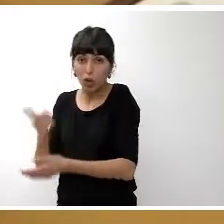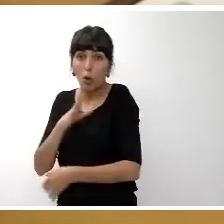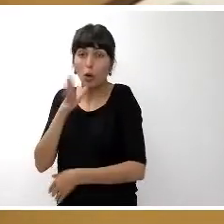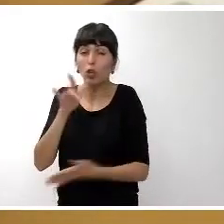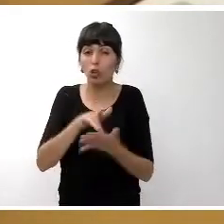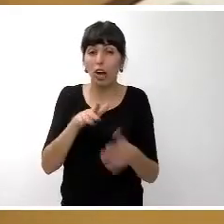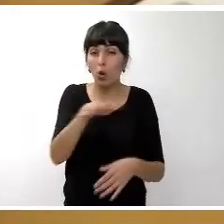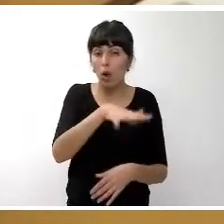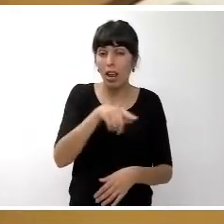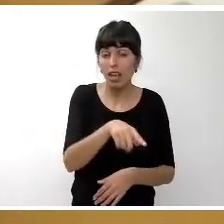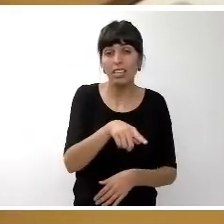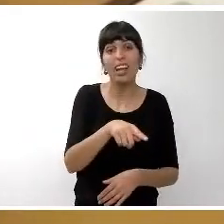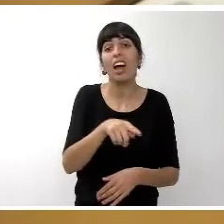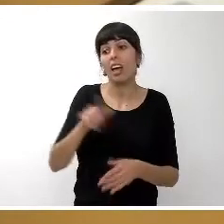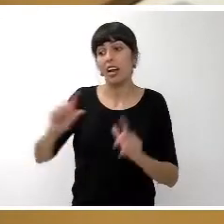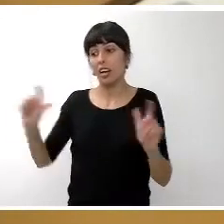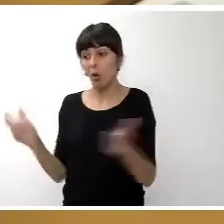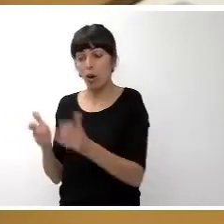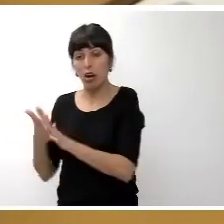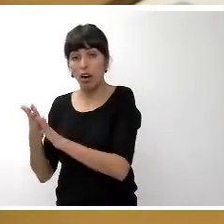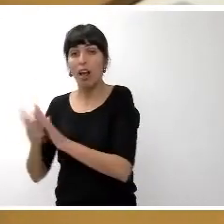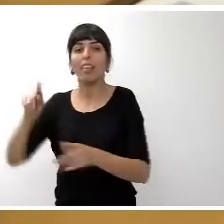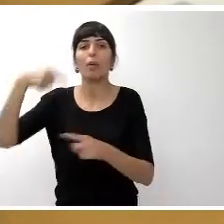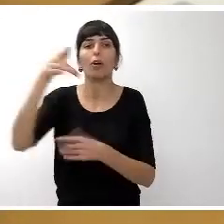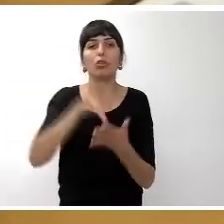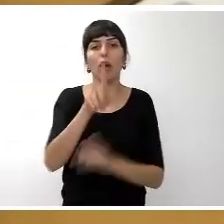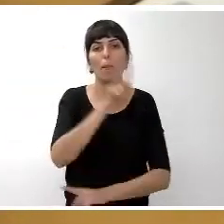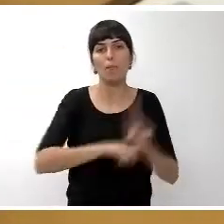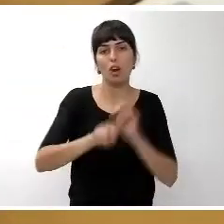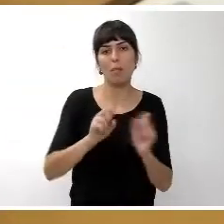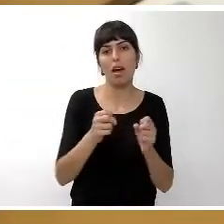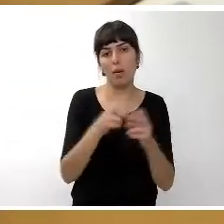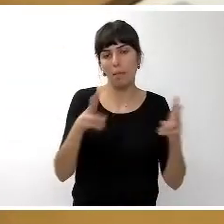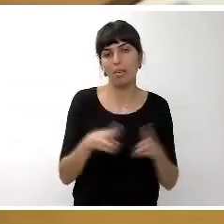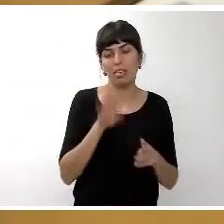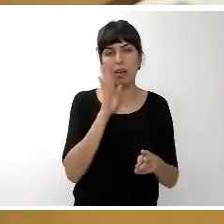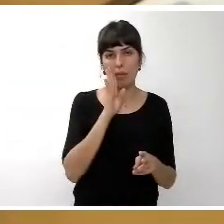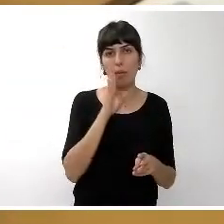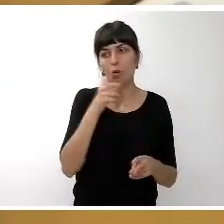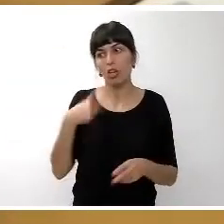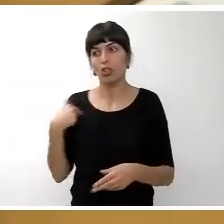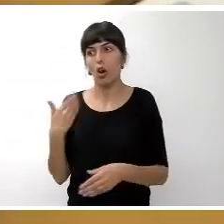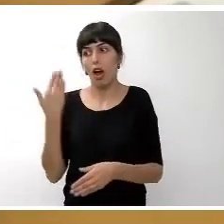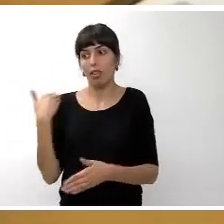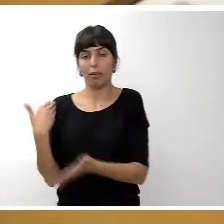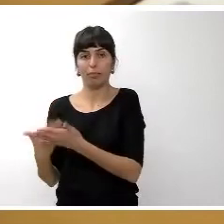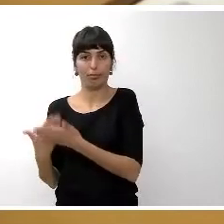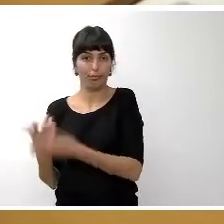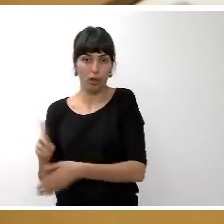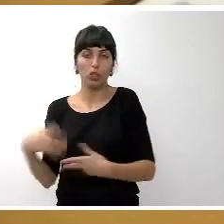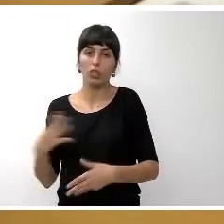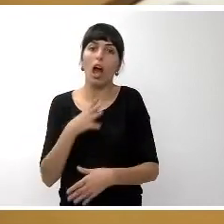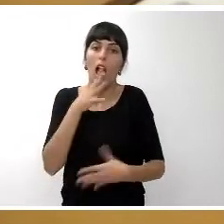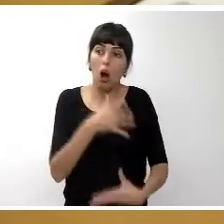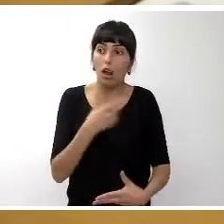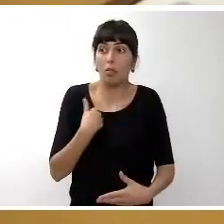lugar ocurría a posteriores de los tiempos y me permitía pues poder presentarla en el día de hoy que ya luego veremos si